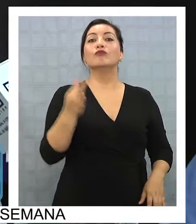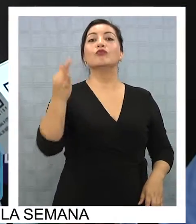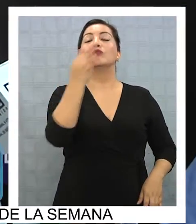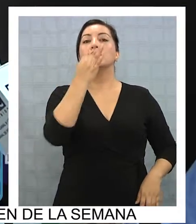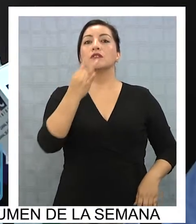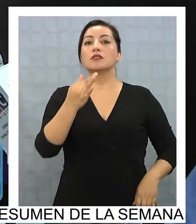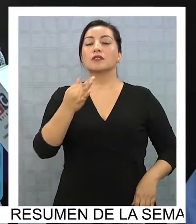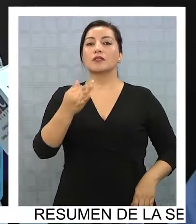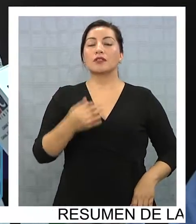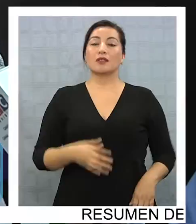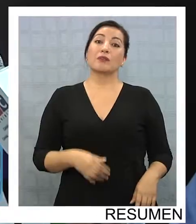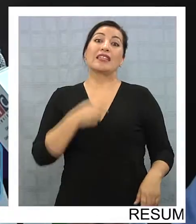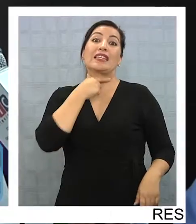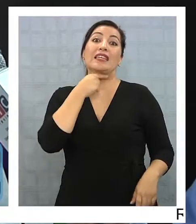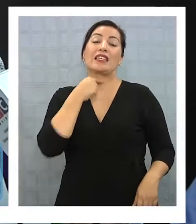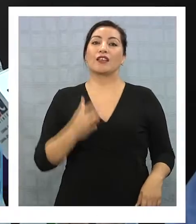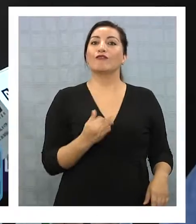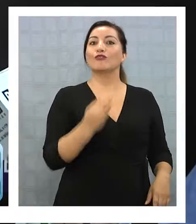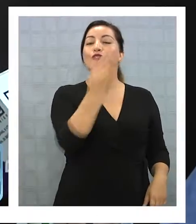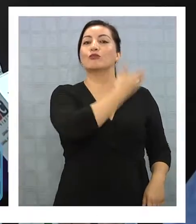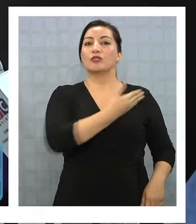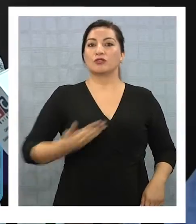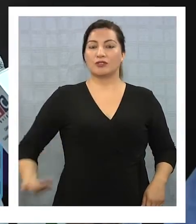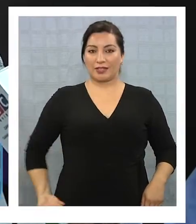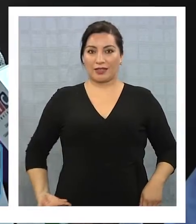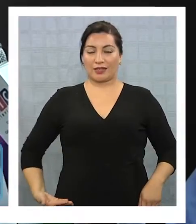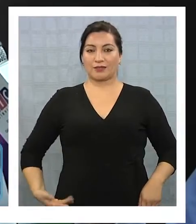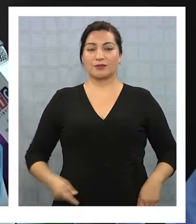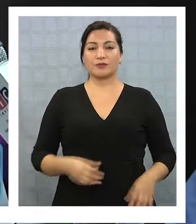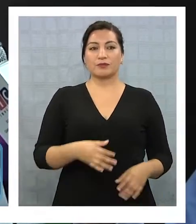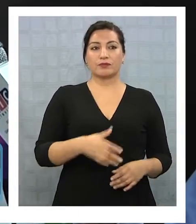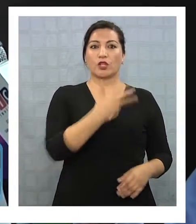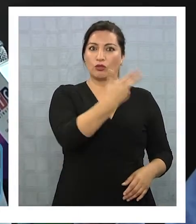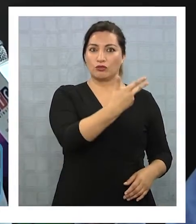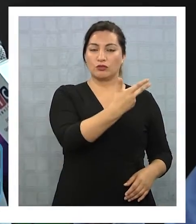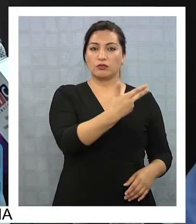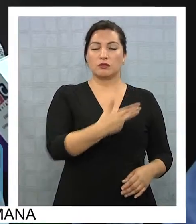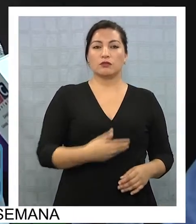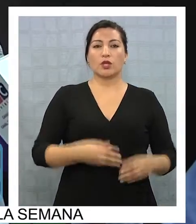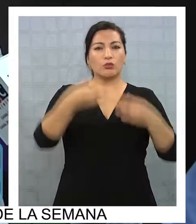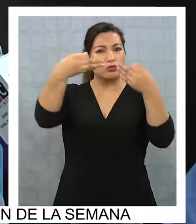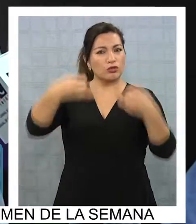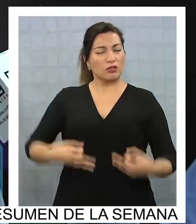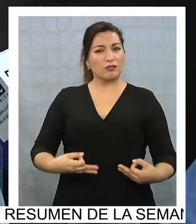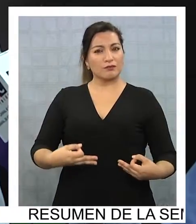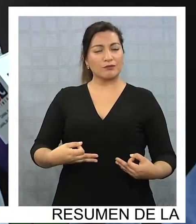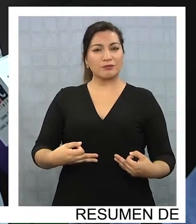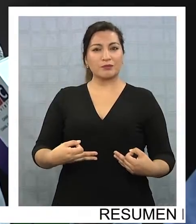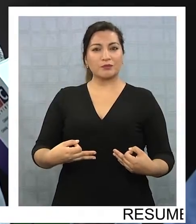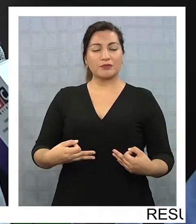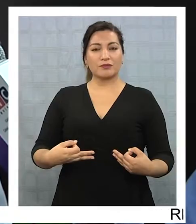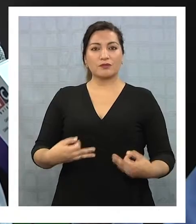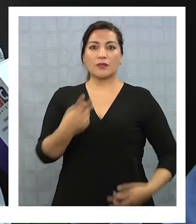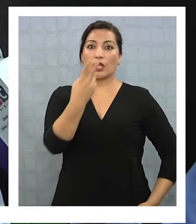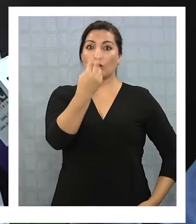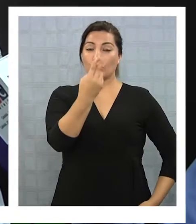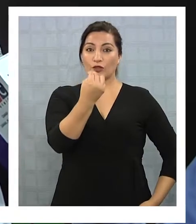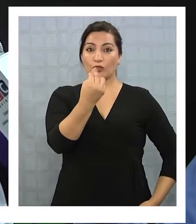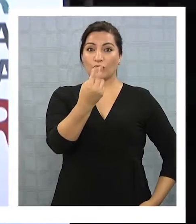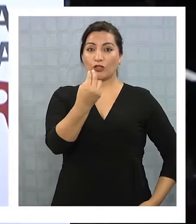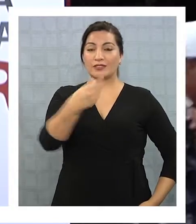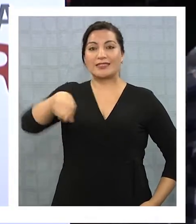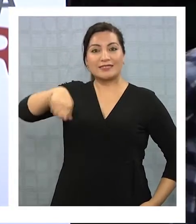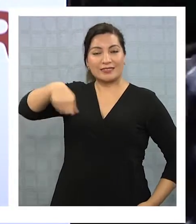perdón, precandidatos, dos de ellos son candidatos. Tenemos un total de 12 candidatos a